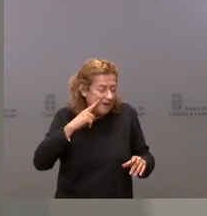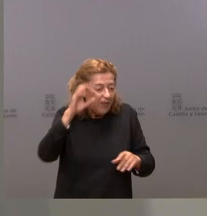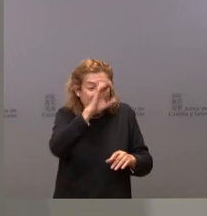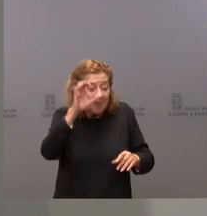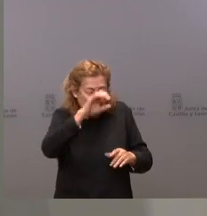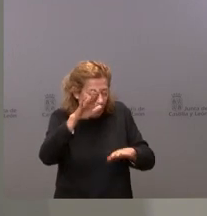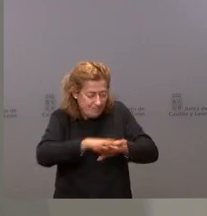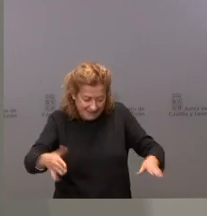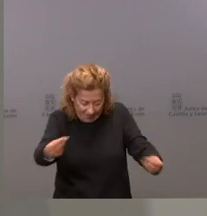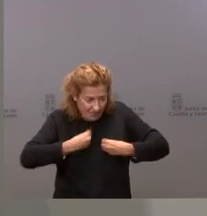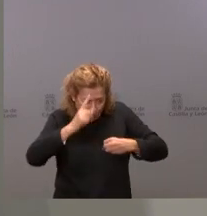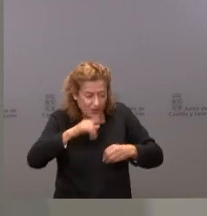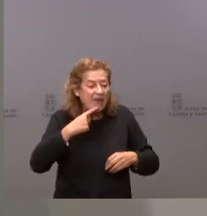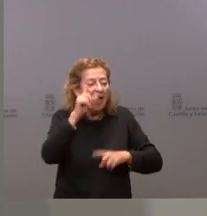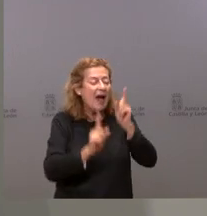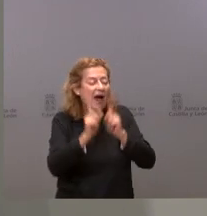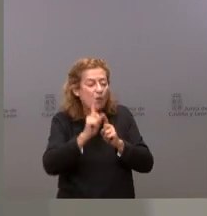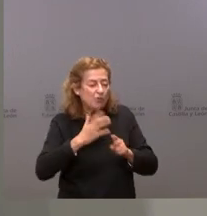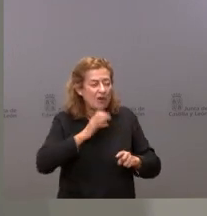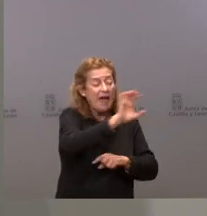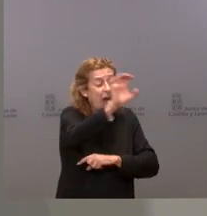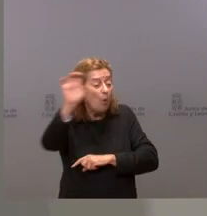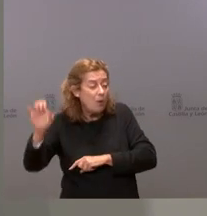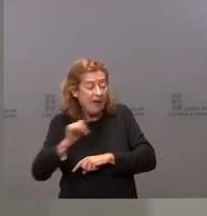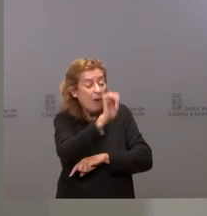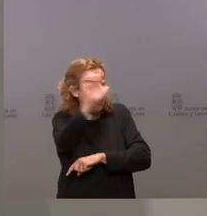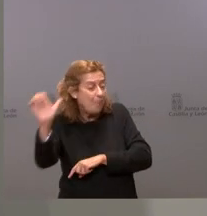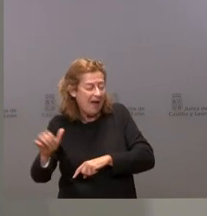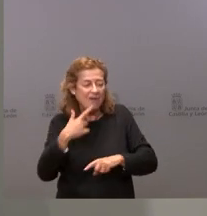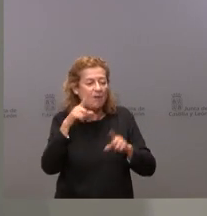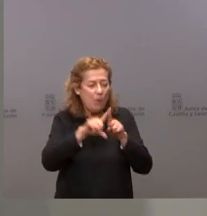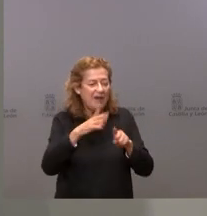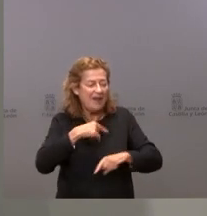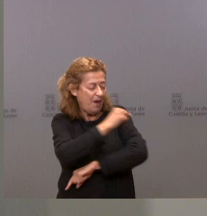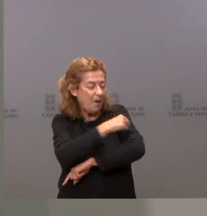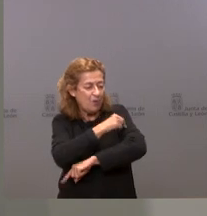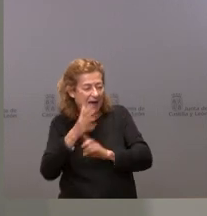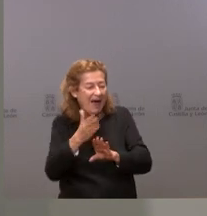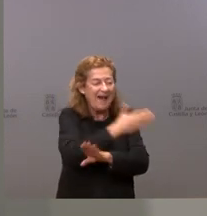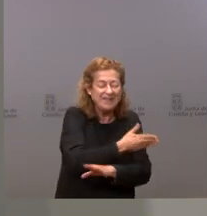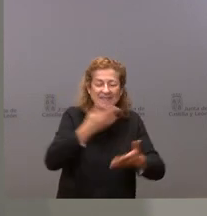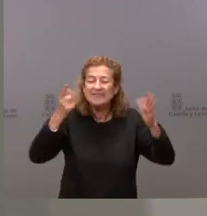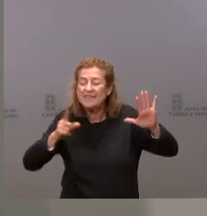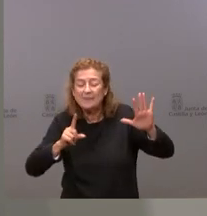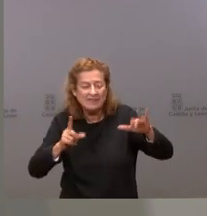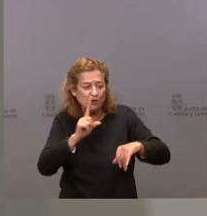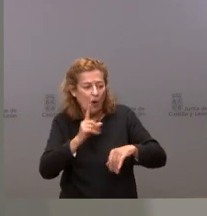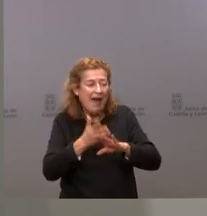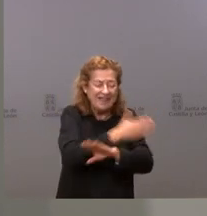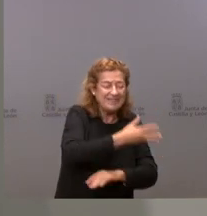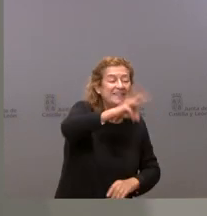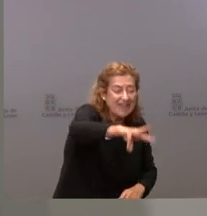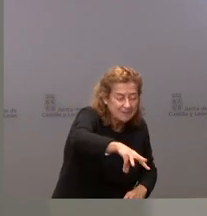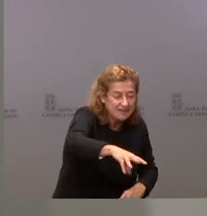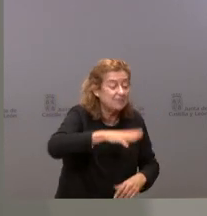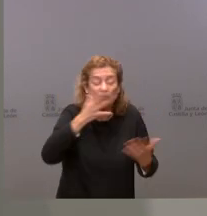Y luego he visto que hay algunos países europeos que incluso han tomado la decisión de adelantar el tiempo de vacunación no a los seis meses, sino a los tres meses. Por tanto, aquí tienen que